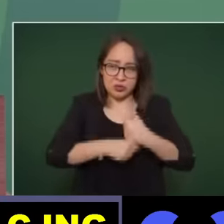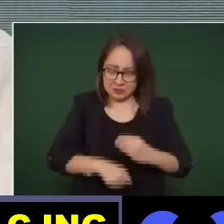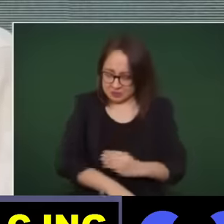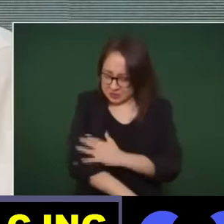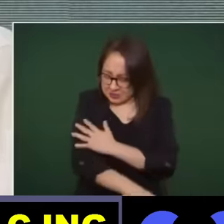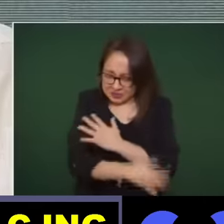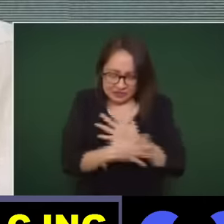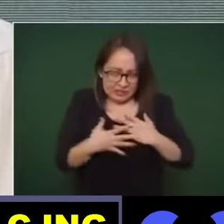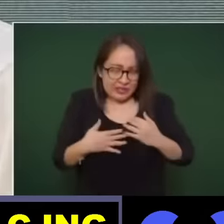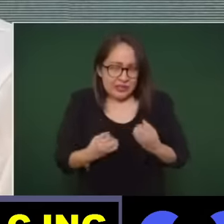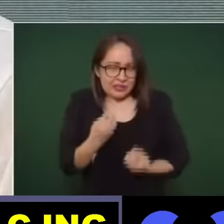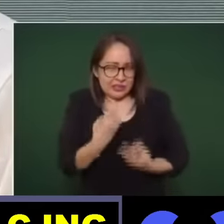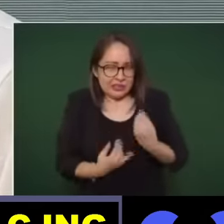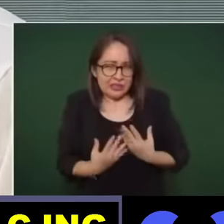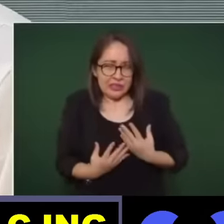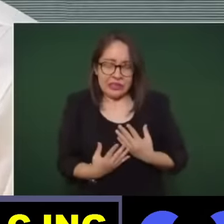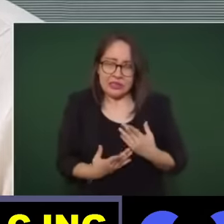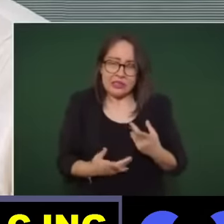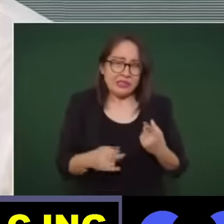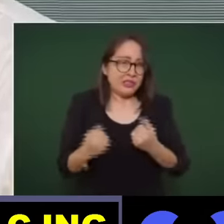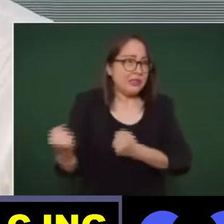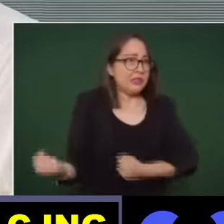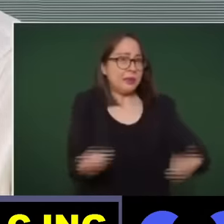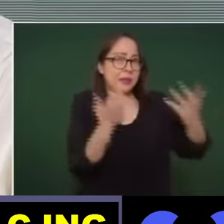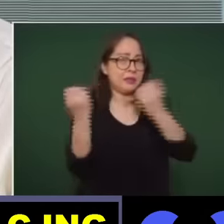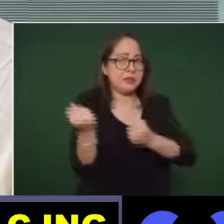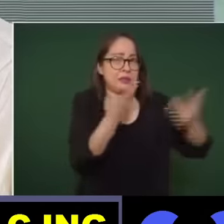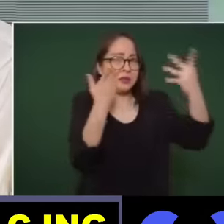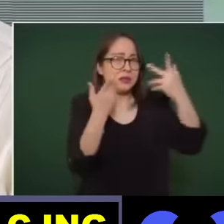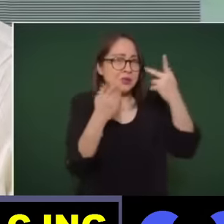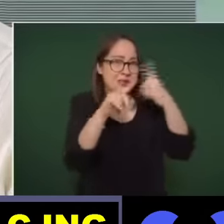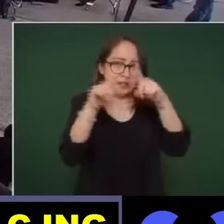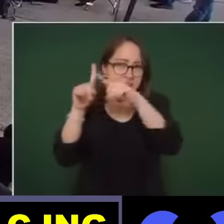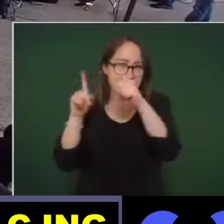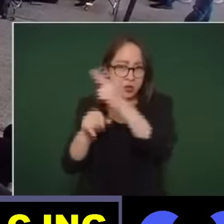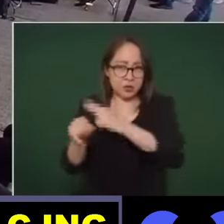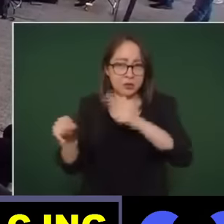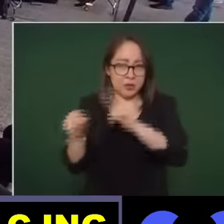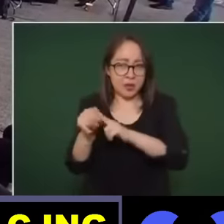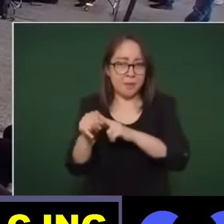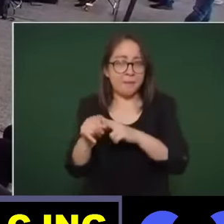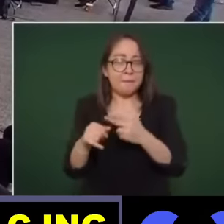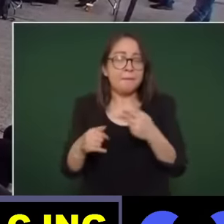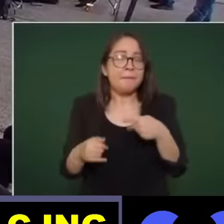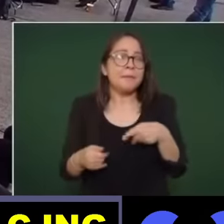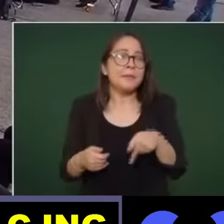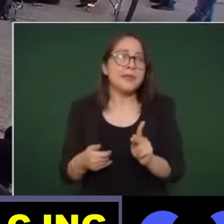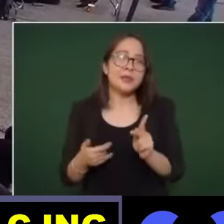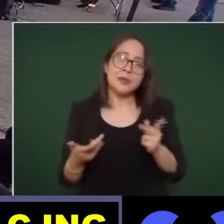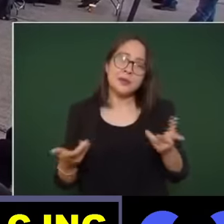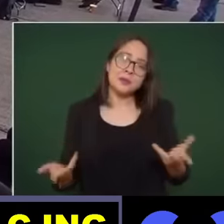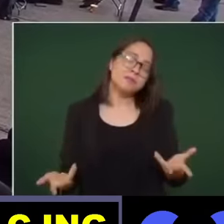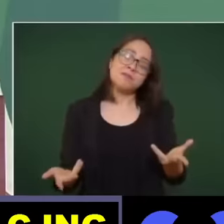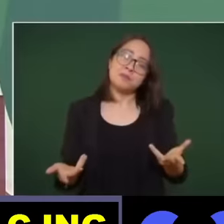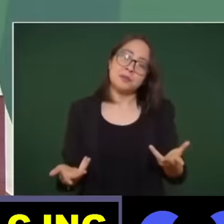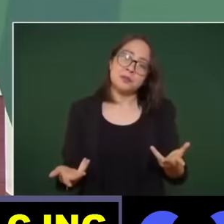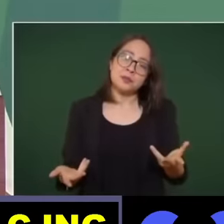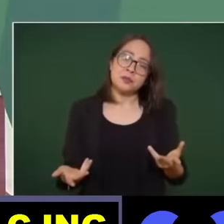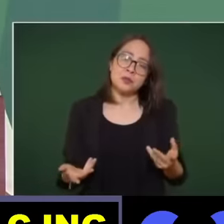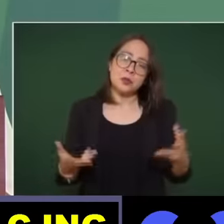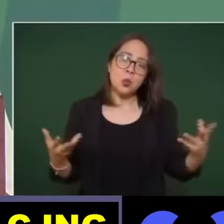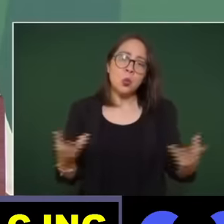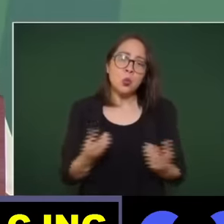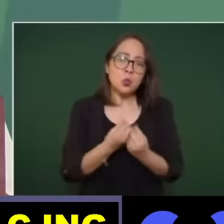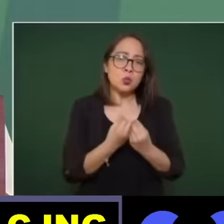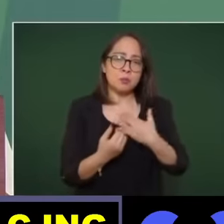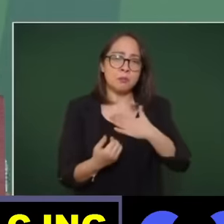graves que fueron a los distintos hospitales pero estaba conmigo también